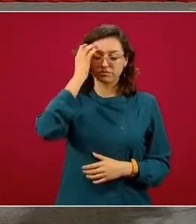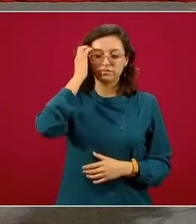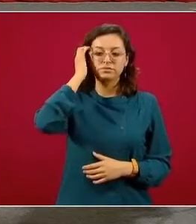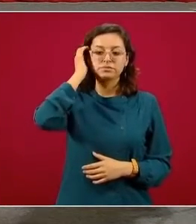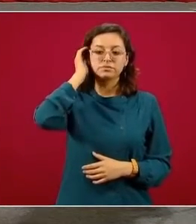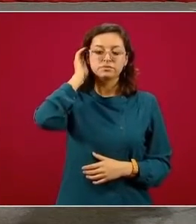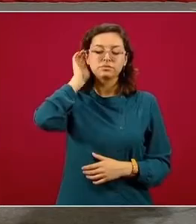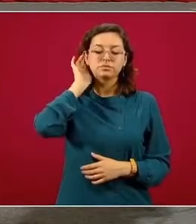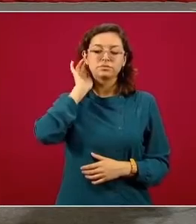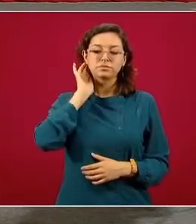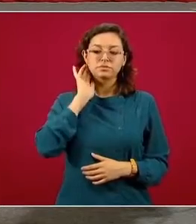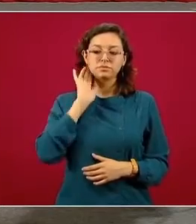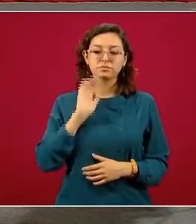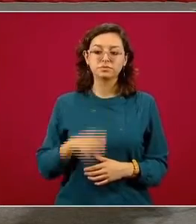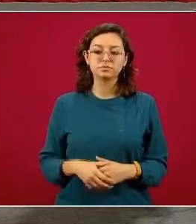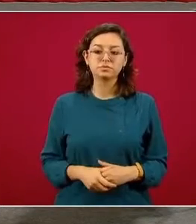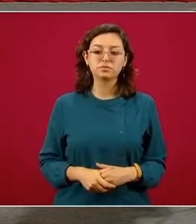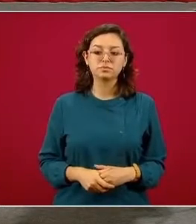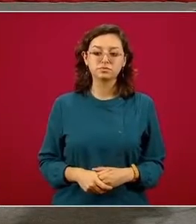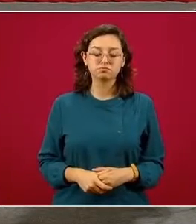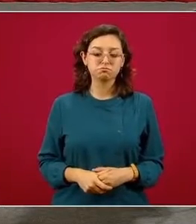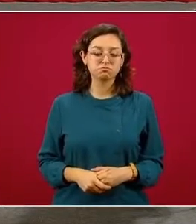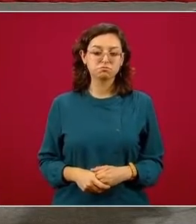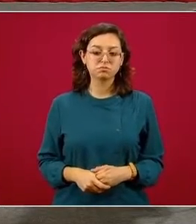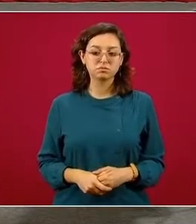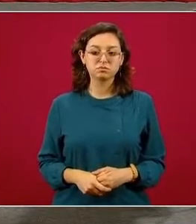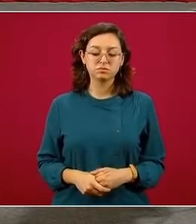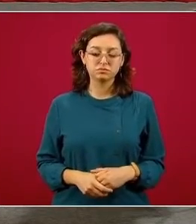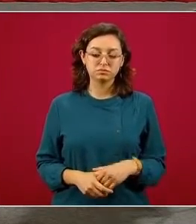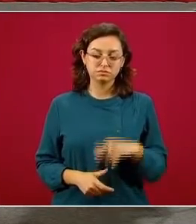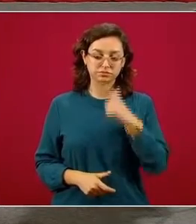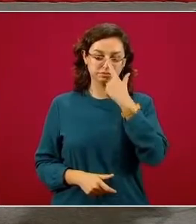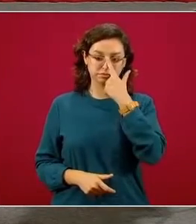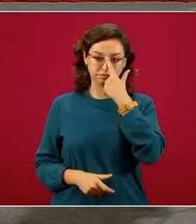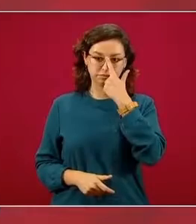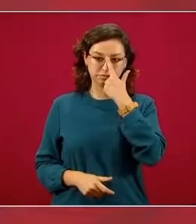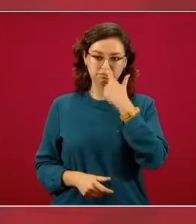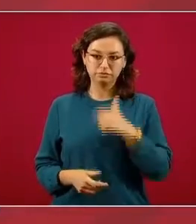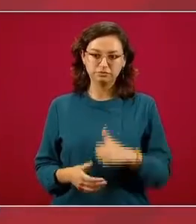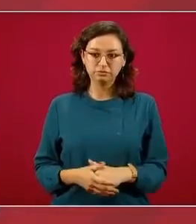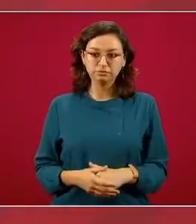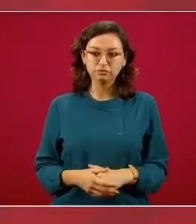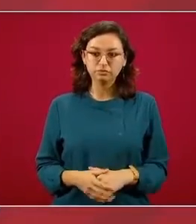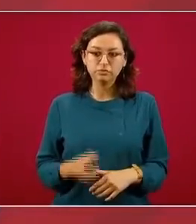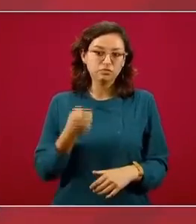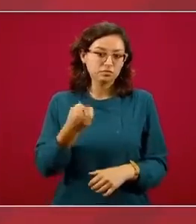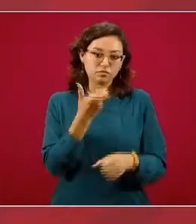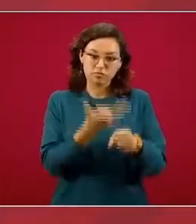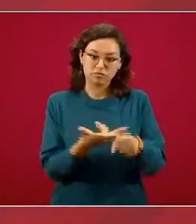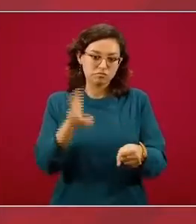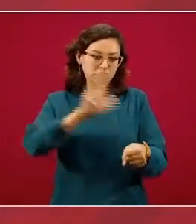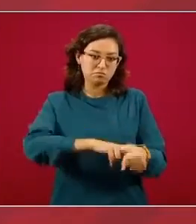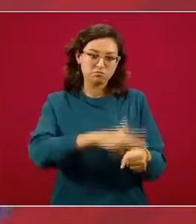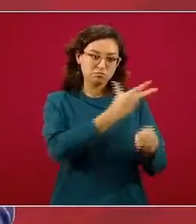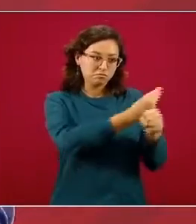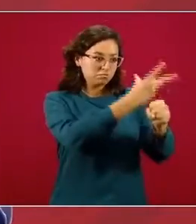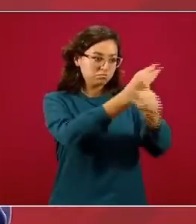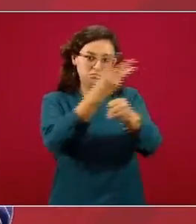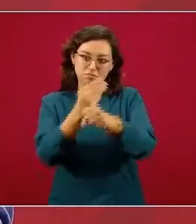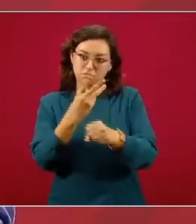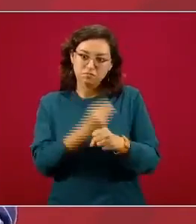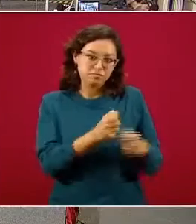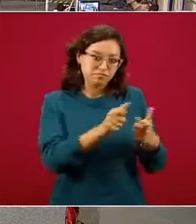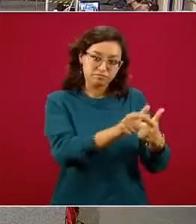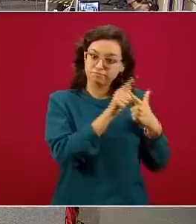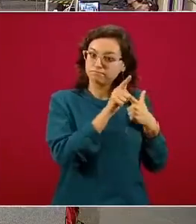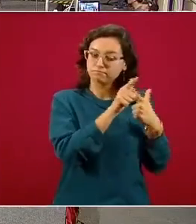por esa razón no planeamos quitar tempranamente las reconversiones hospitalarias esto representará un reto en